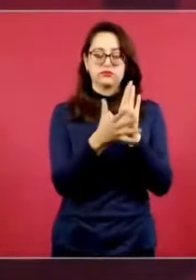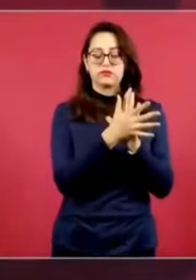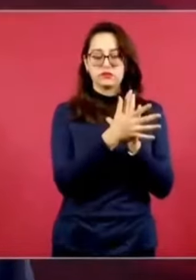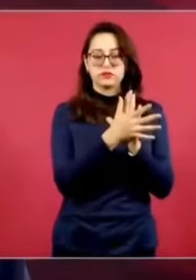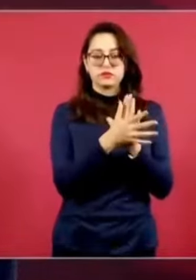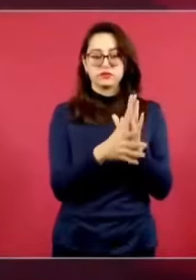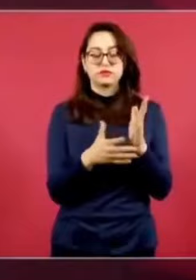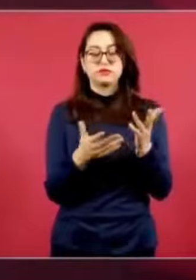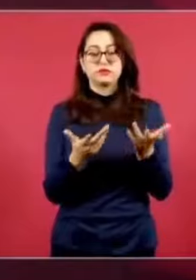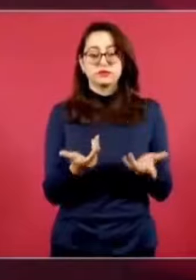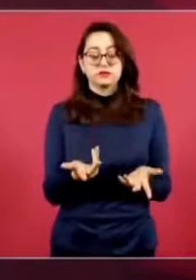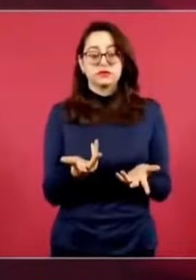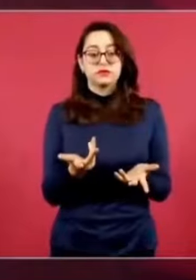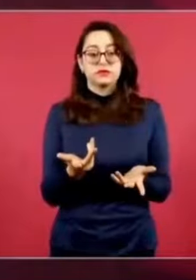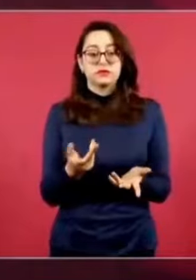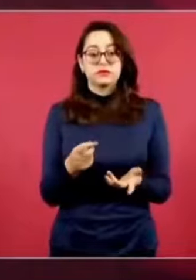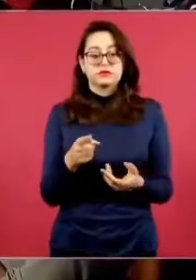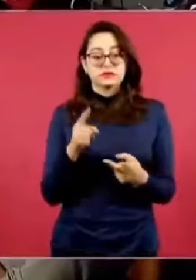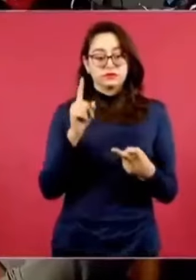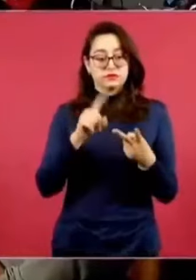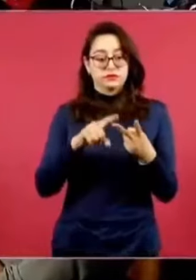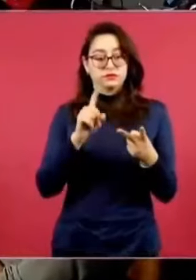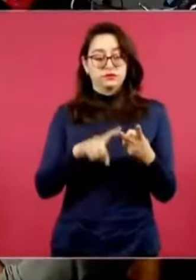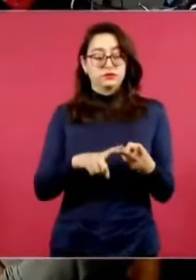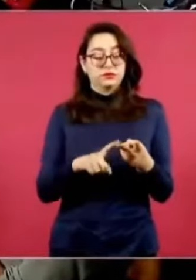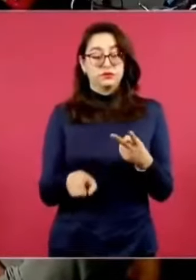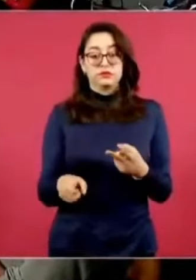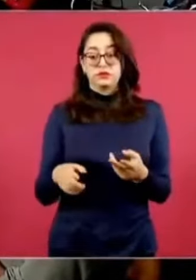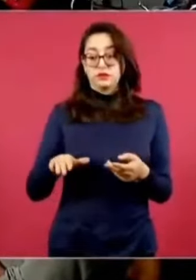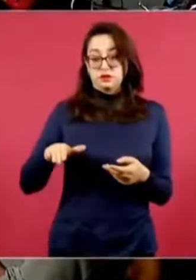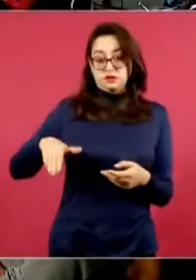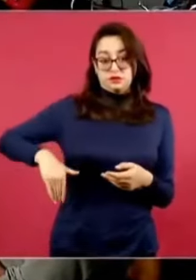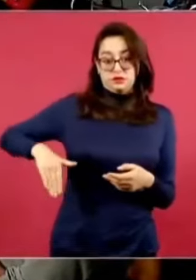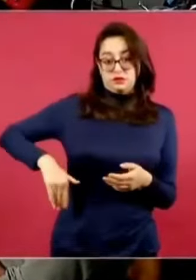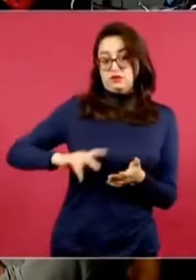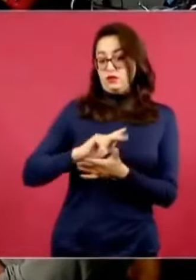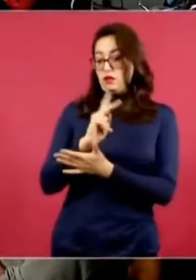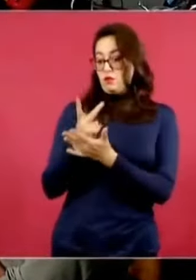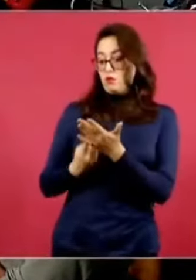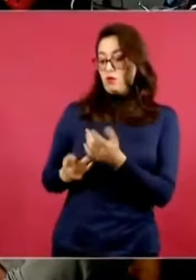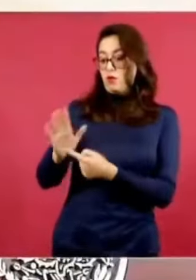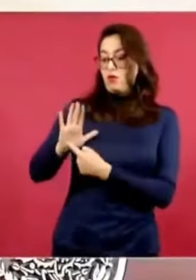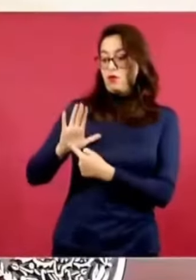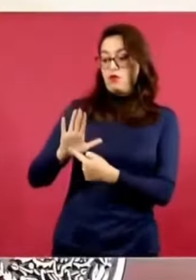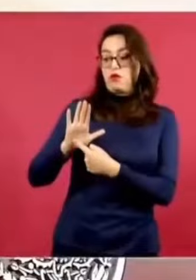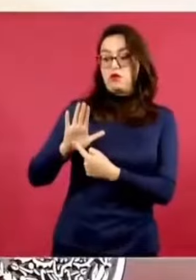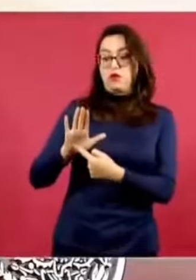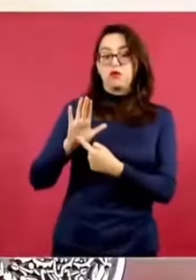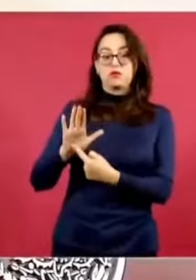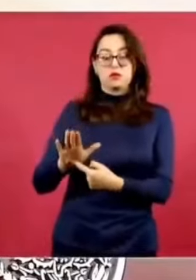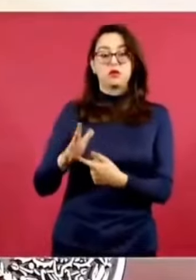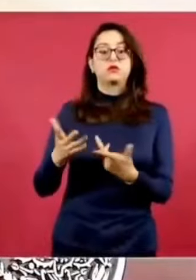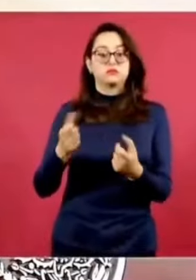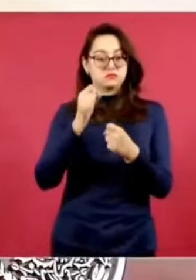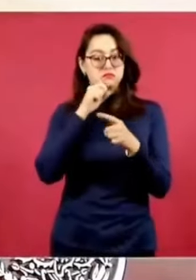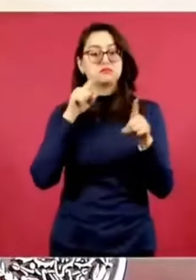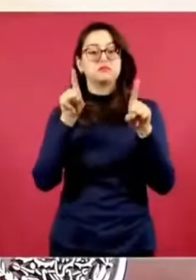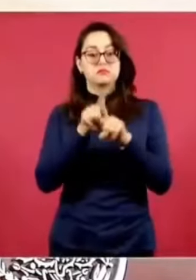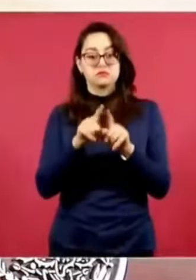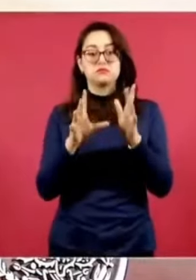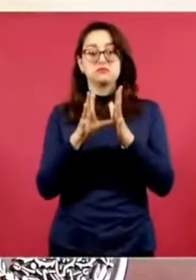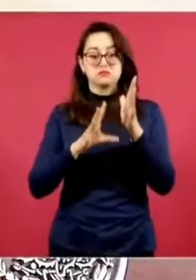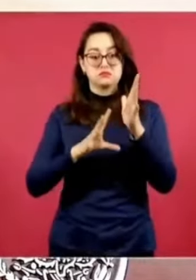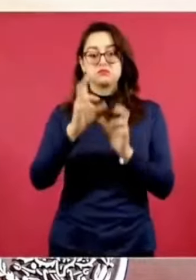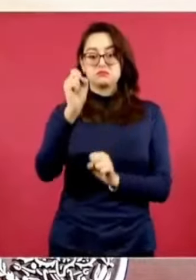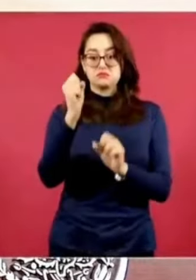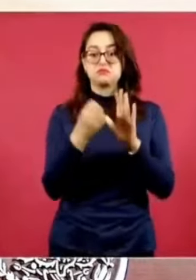La mayor parte de estos programas se van a convertir en derechos constitucionales,